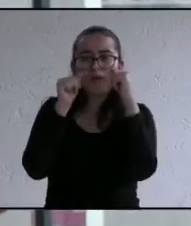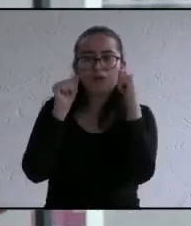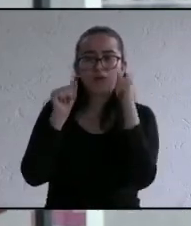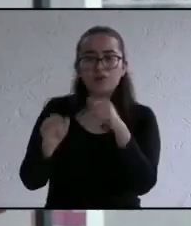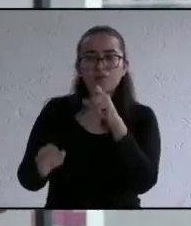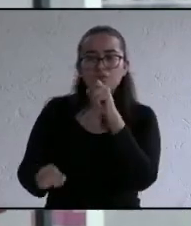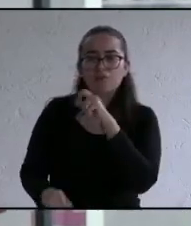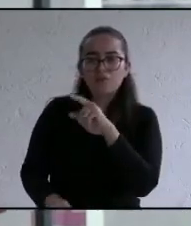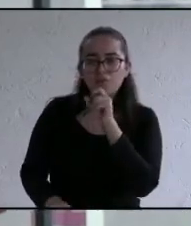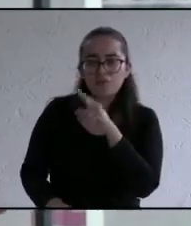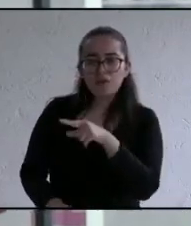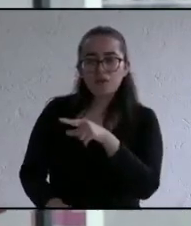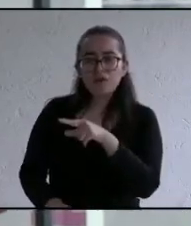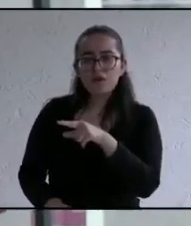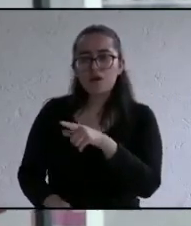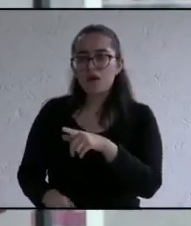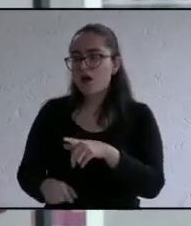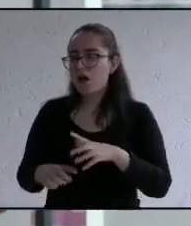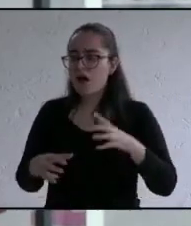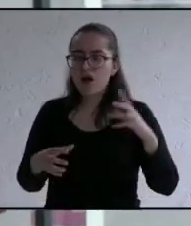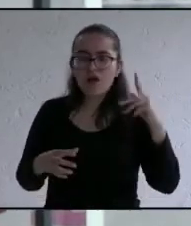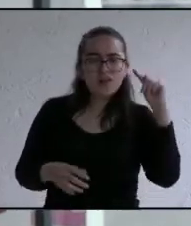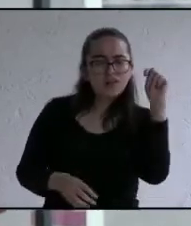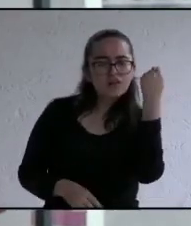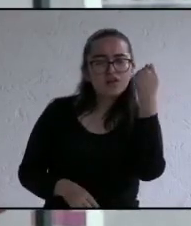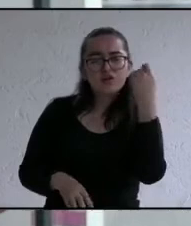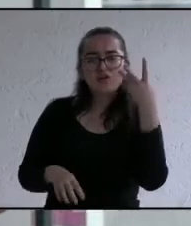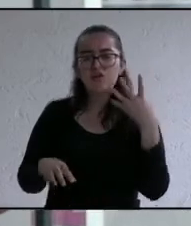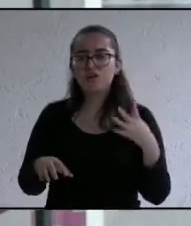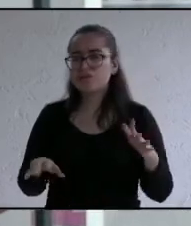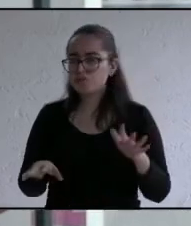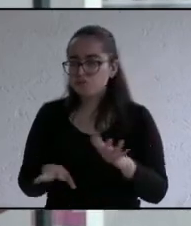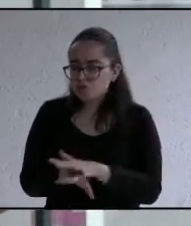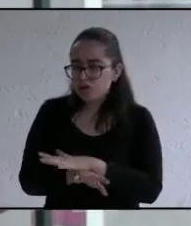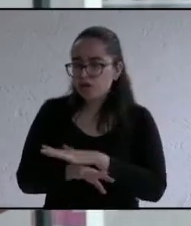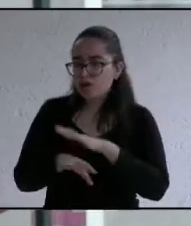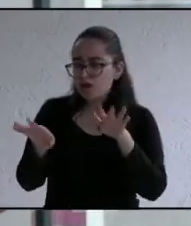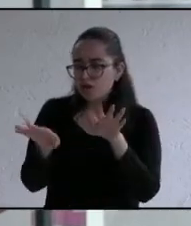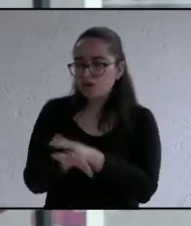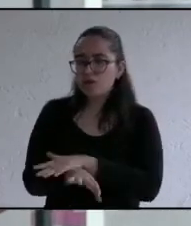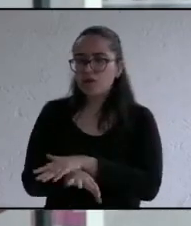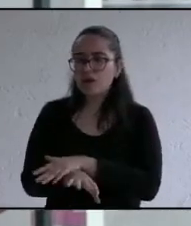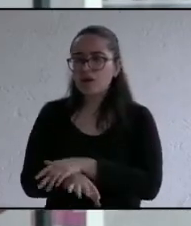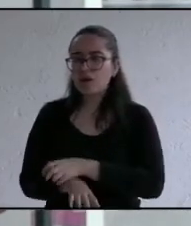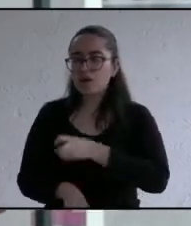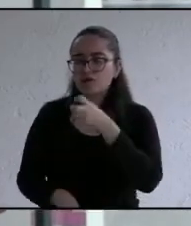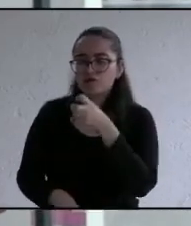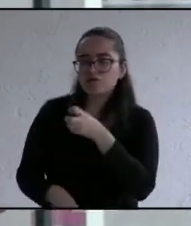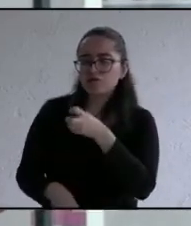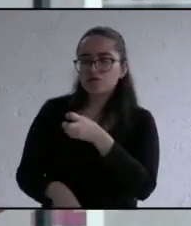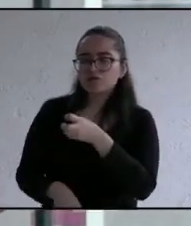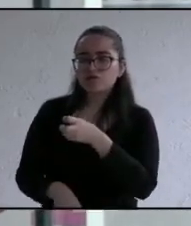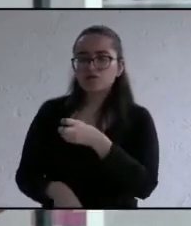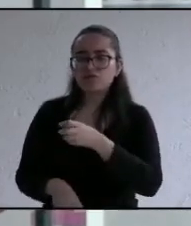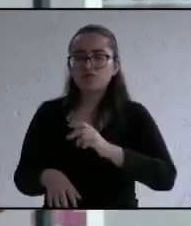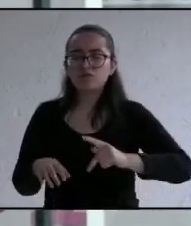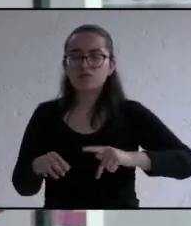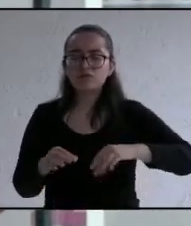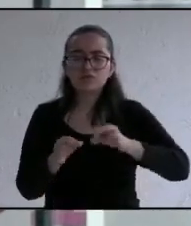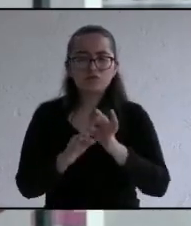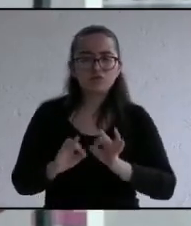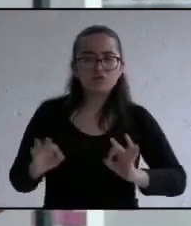téngalo por seguro que aprovechando la tecnología un piquetito y resolveremos cualquier cosa y la otra parte medular que les vengo